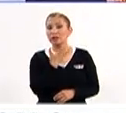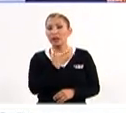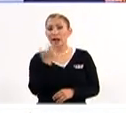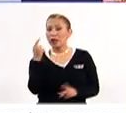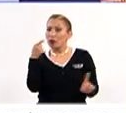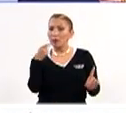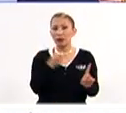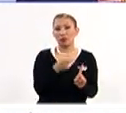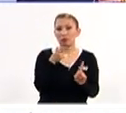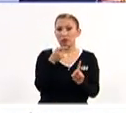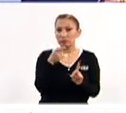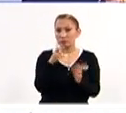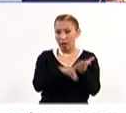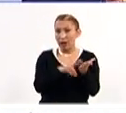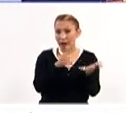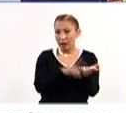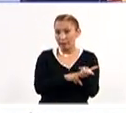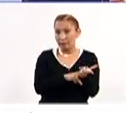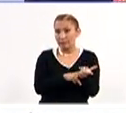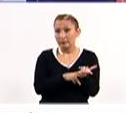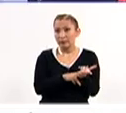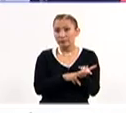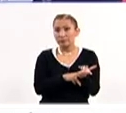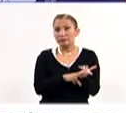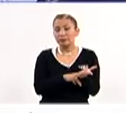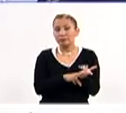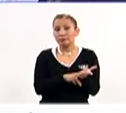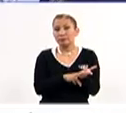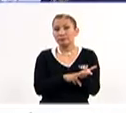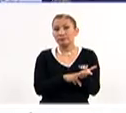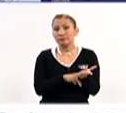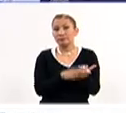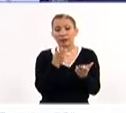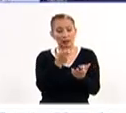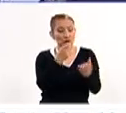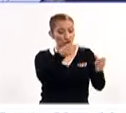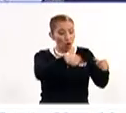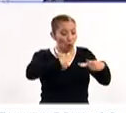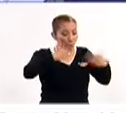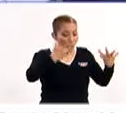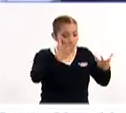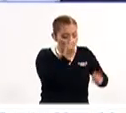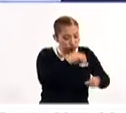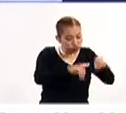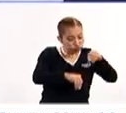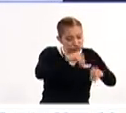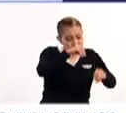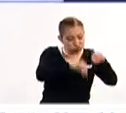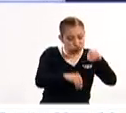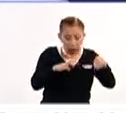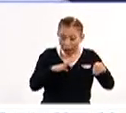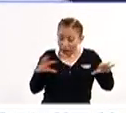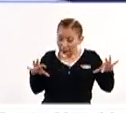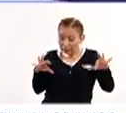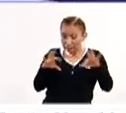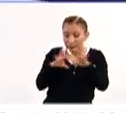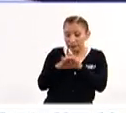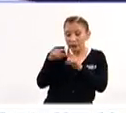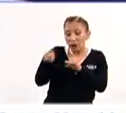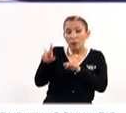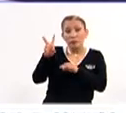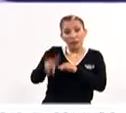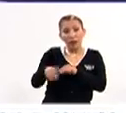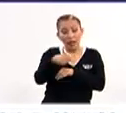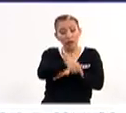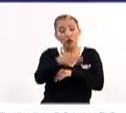un propósito real. O sea, es algo que está en correlación o en comunión con lo